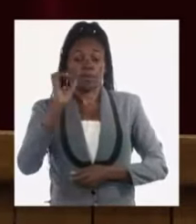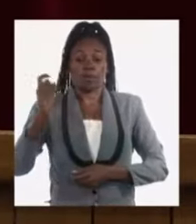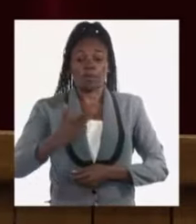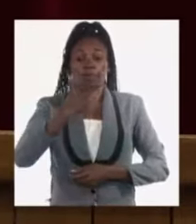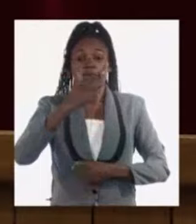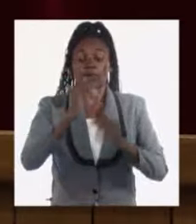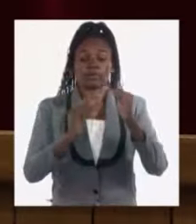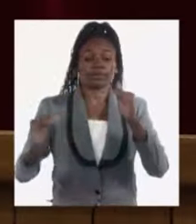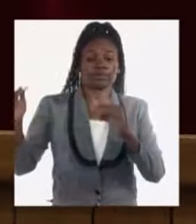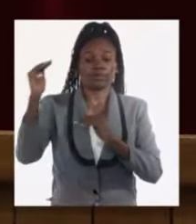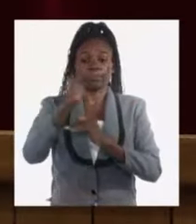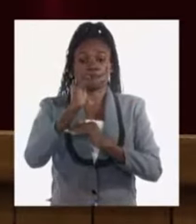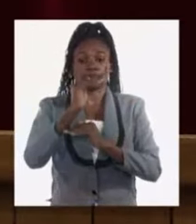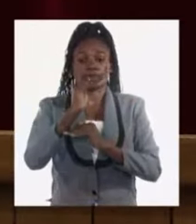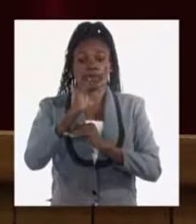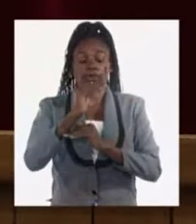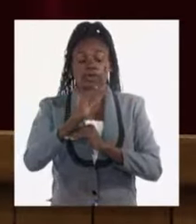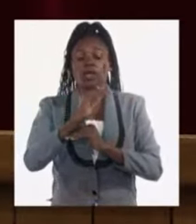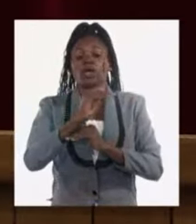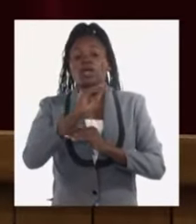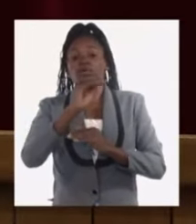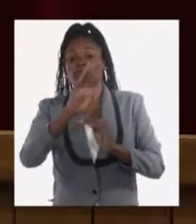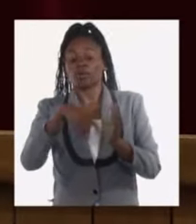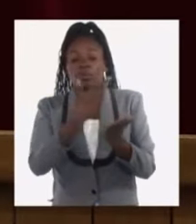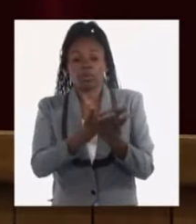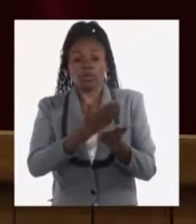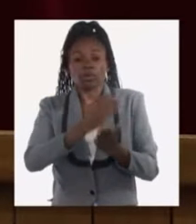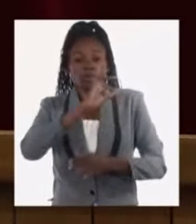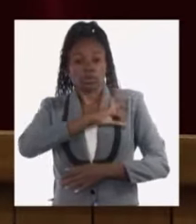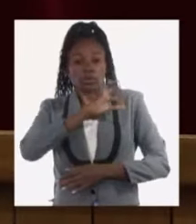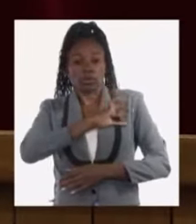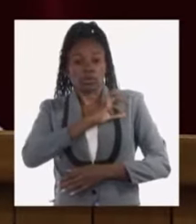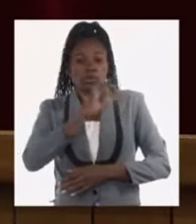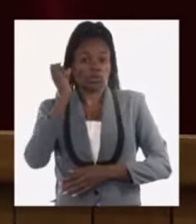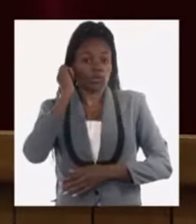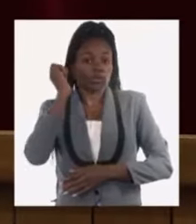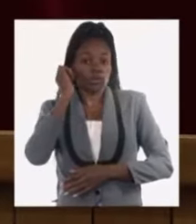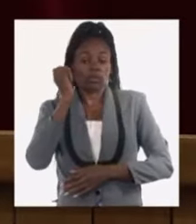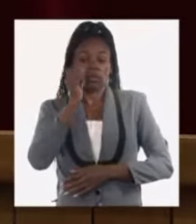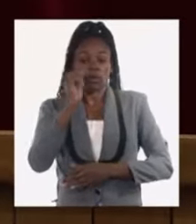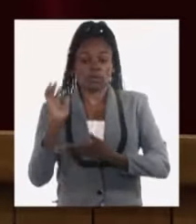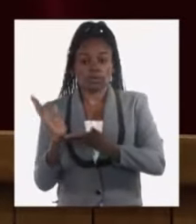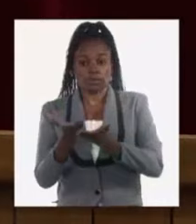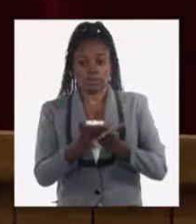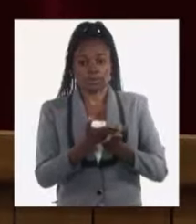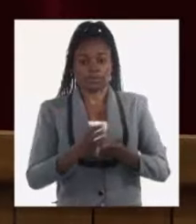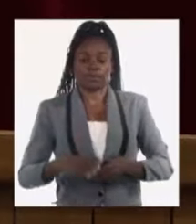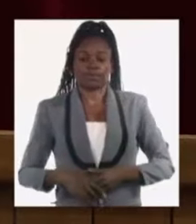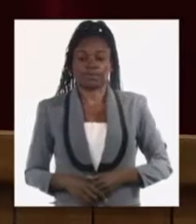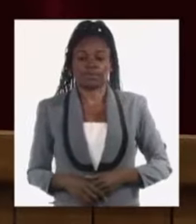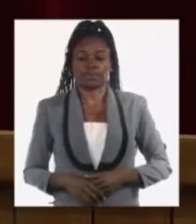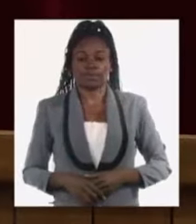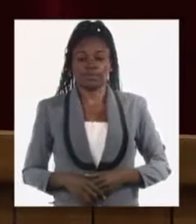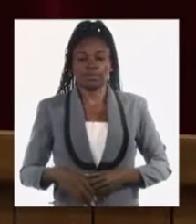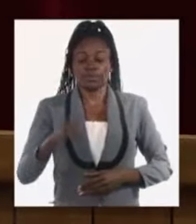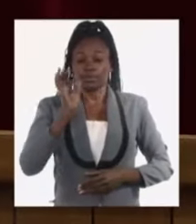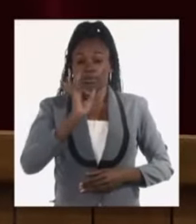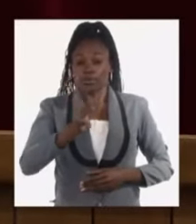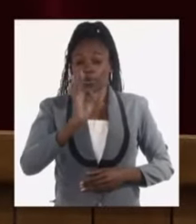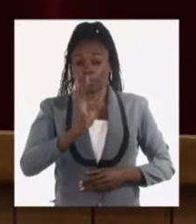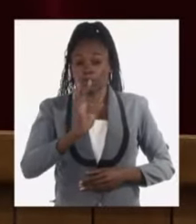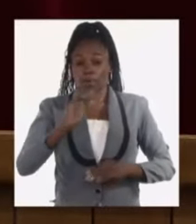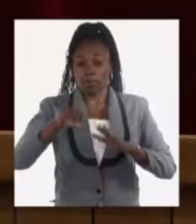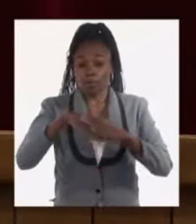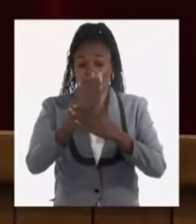ministro. Diputadas, diputados, invitados. Bien, en correspondencia con el orden